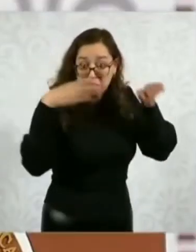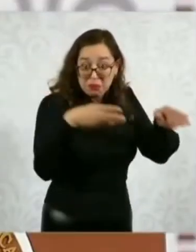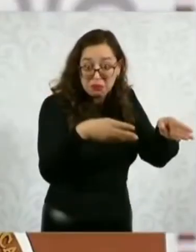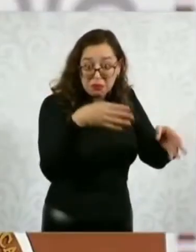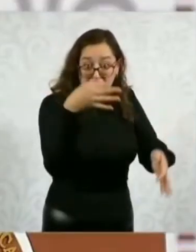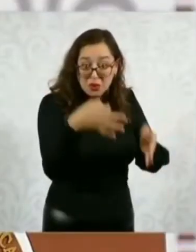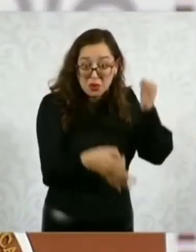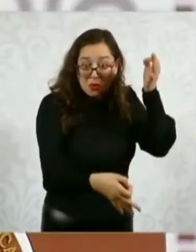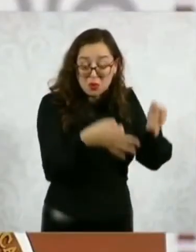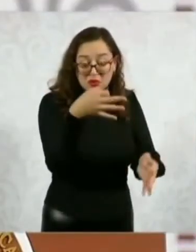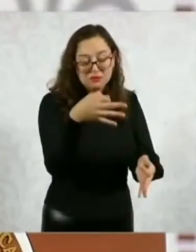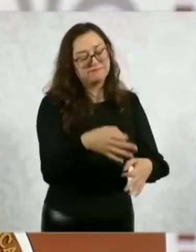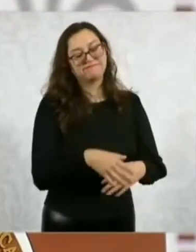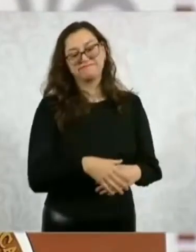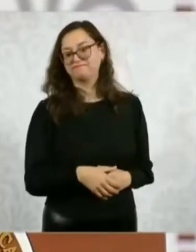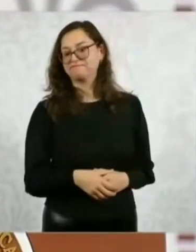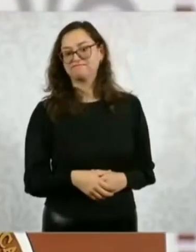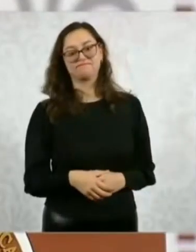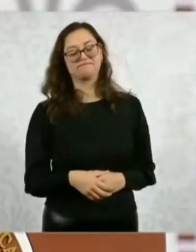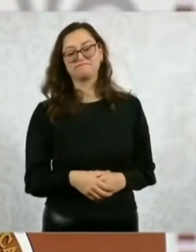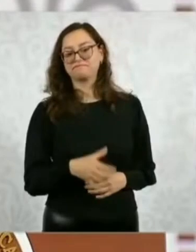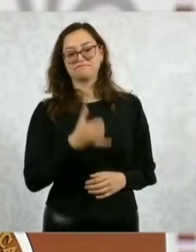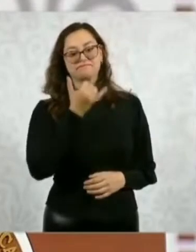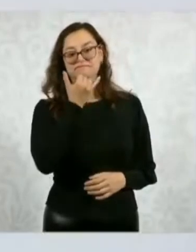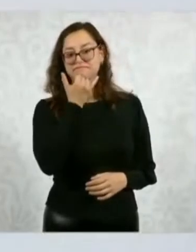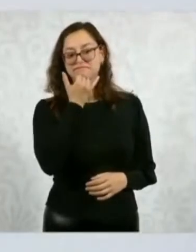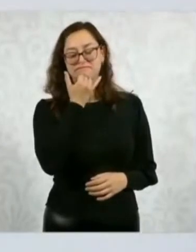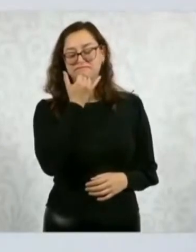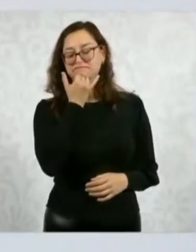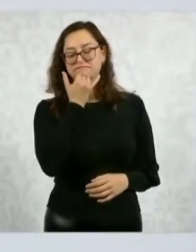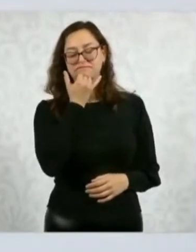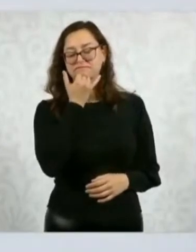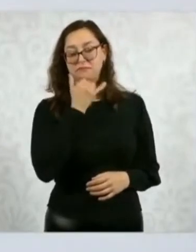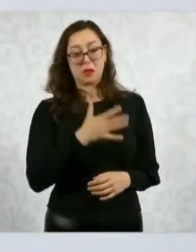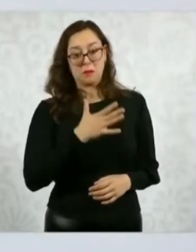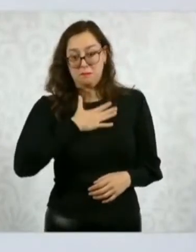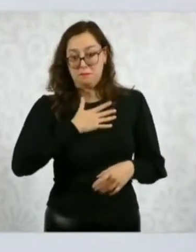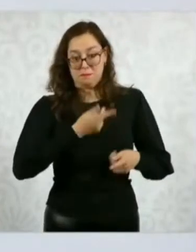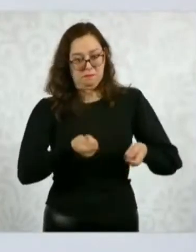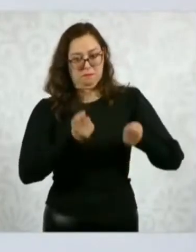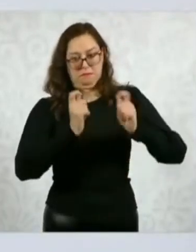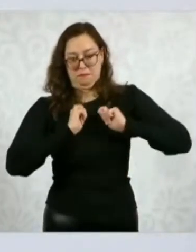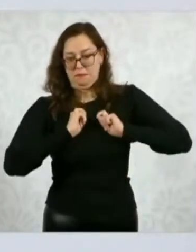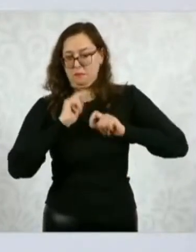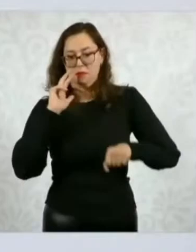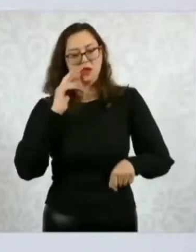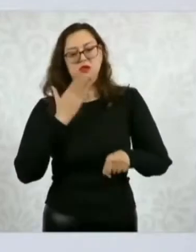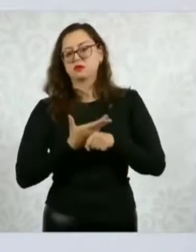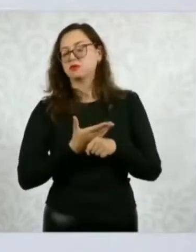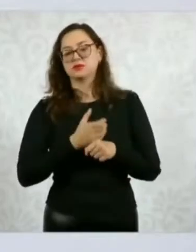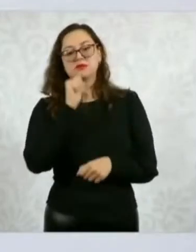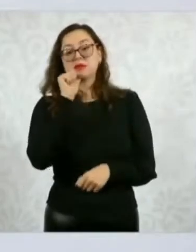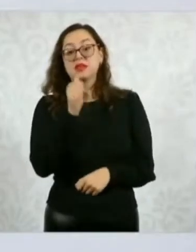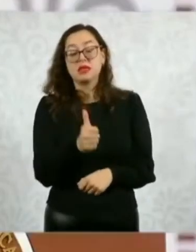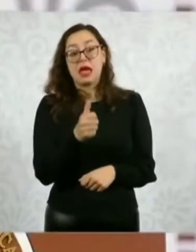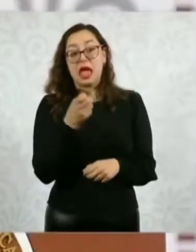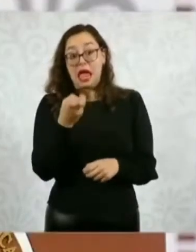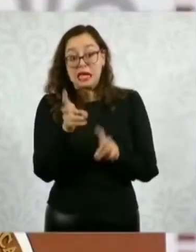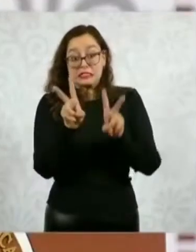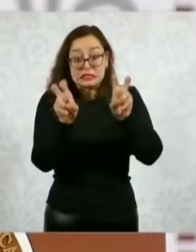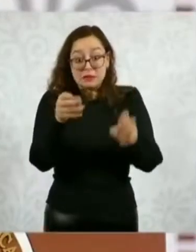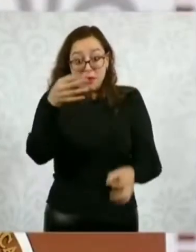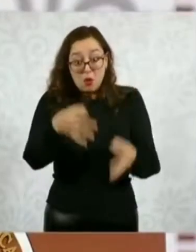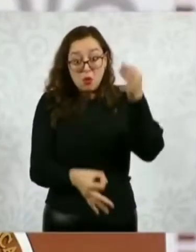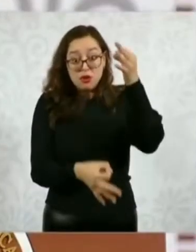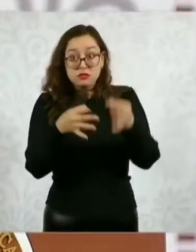Además, no ni nos corresponde, le correspondería en todo caso a la fiscalía y al Poder Judicial, no le